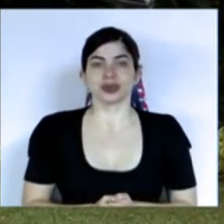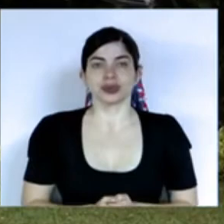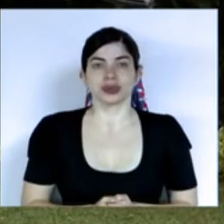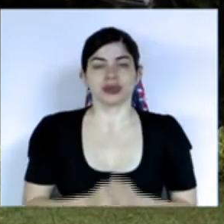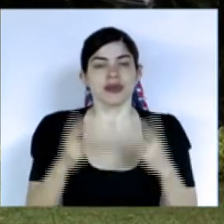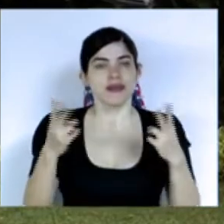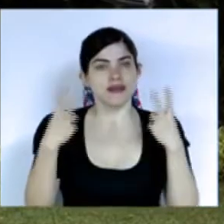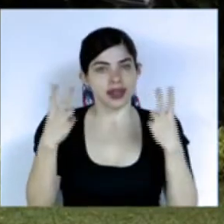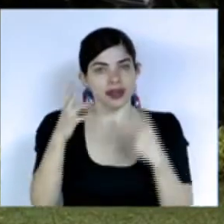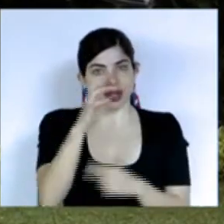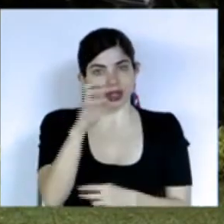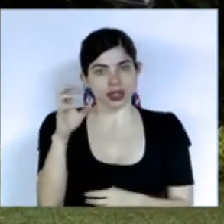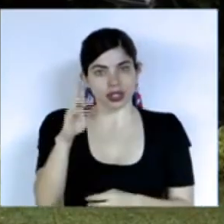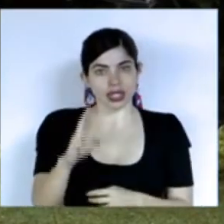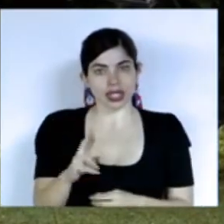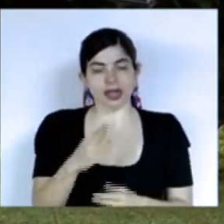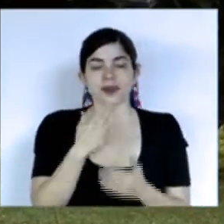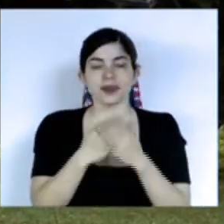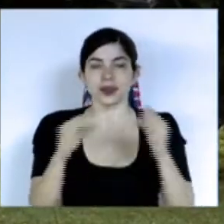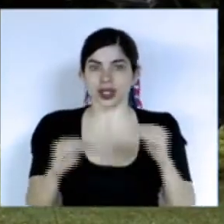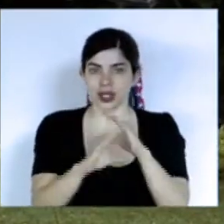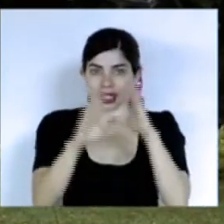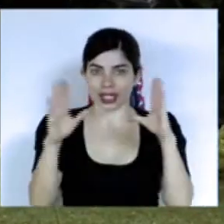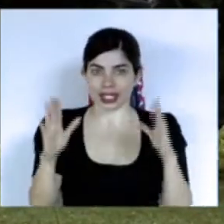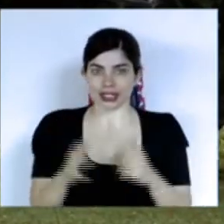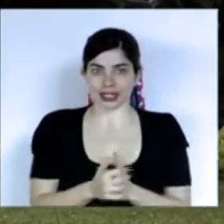viva Costa Rica muy buenos días